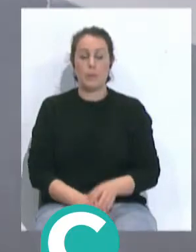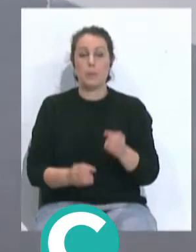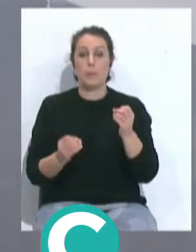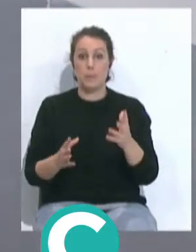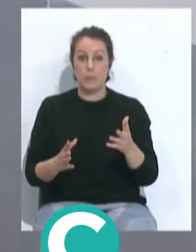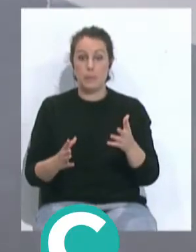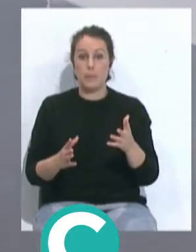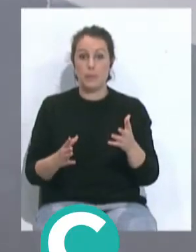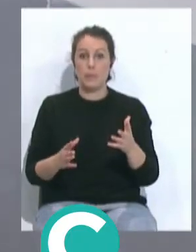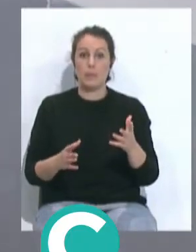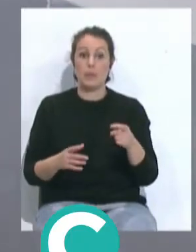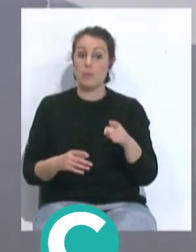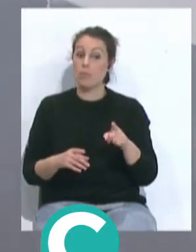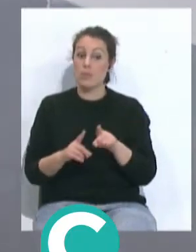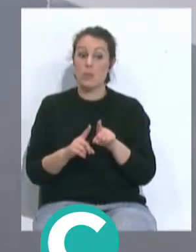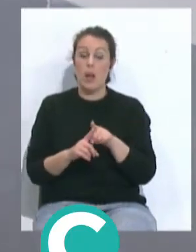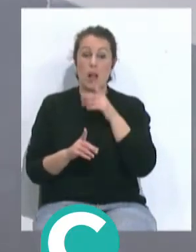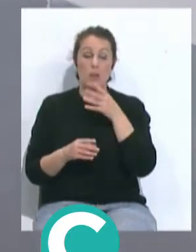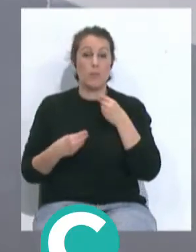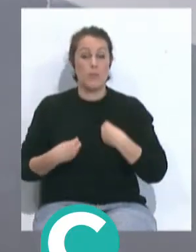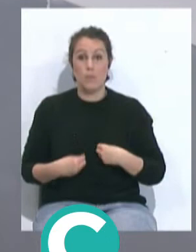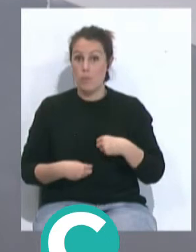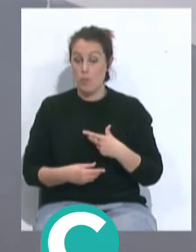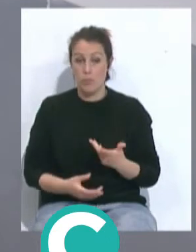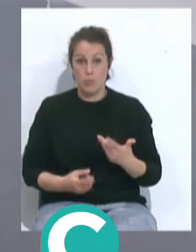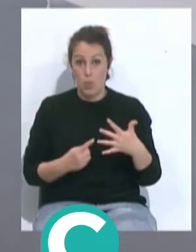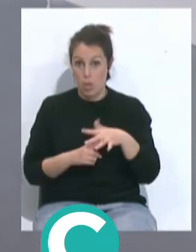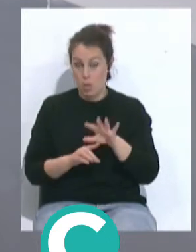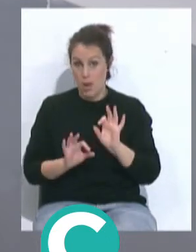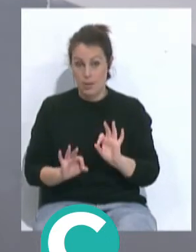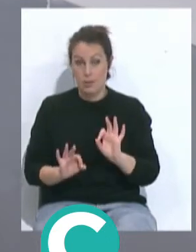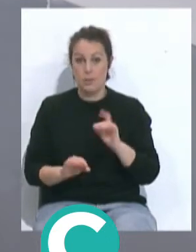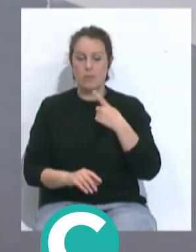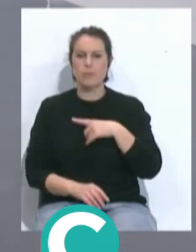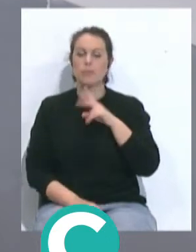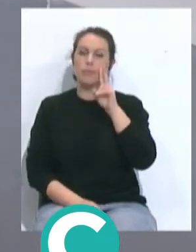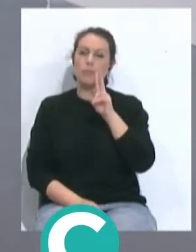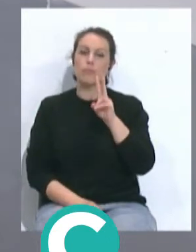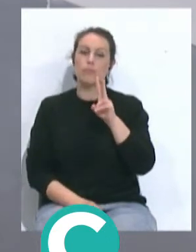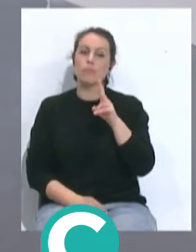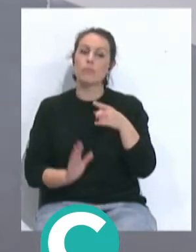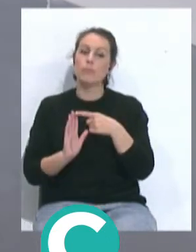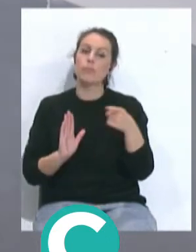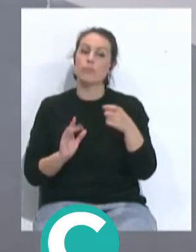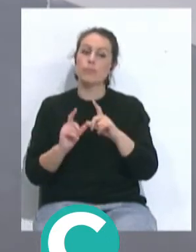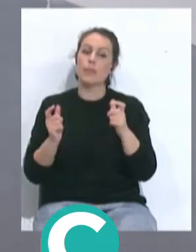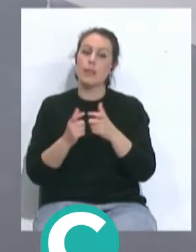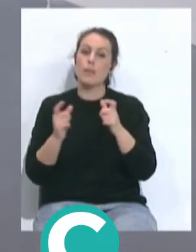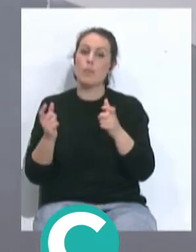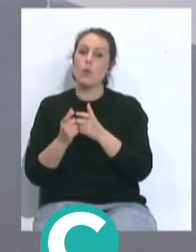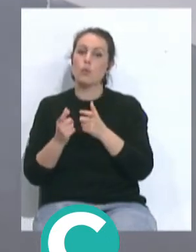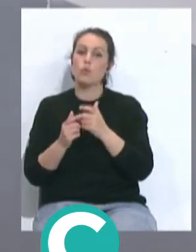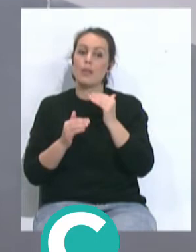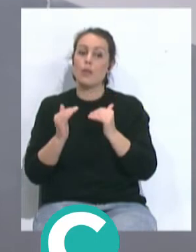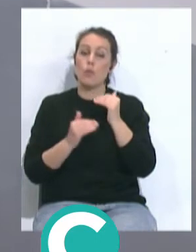Bueno, eso es como está ahora mismo, estamos viendo que quitando los dos equipos